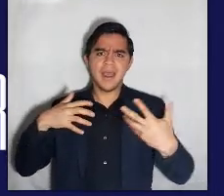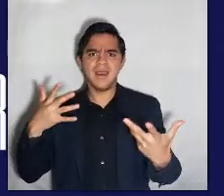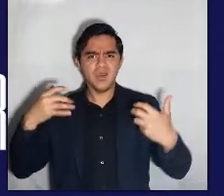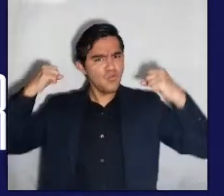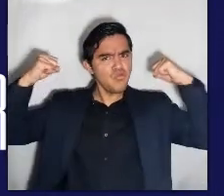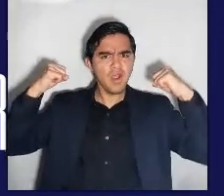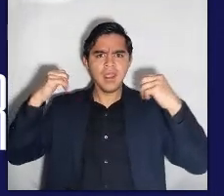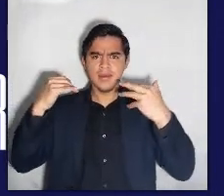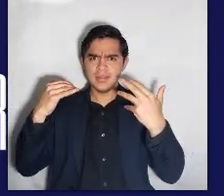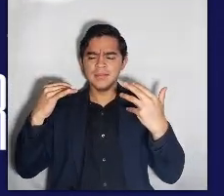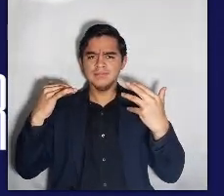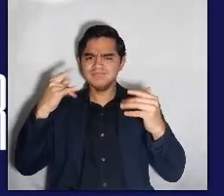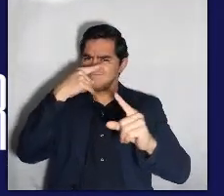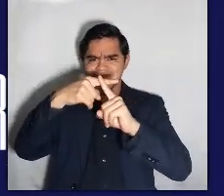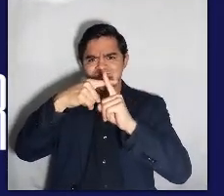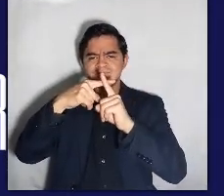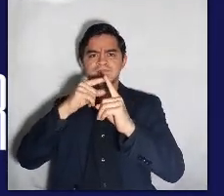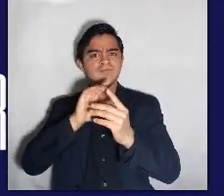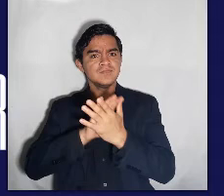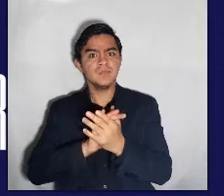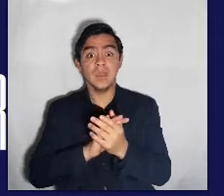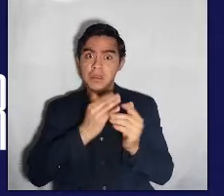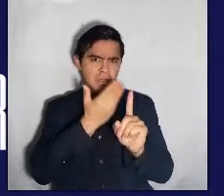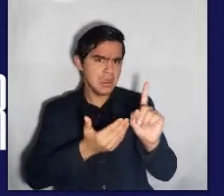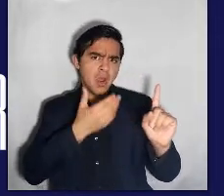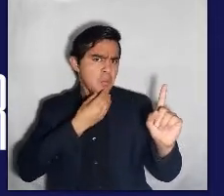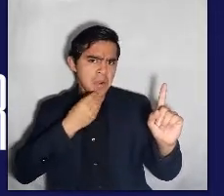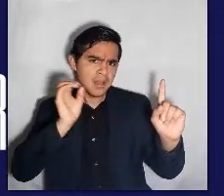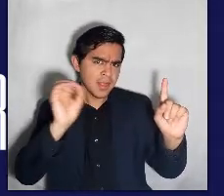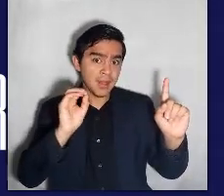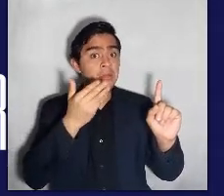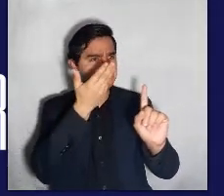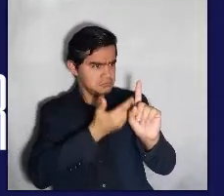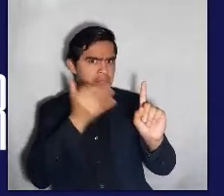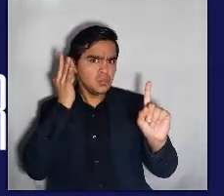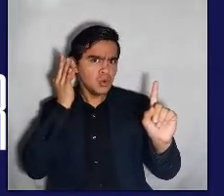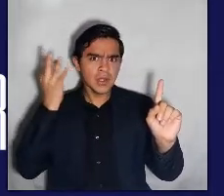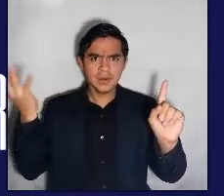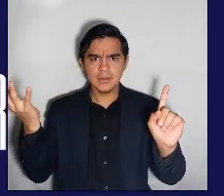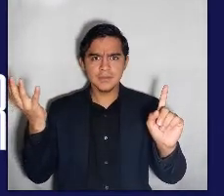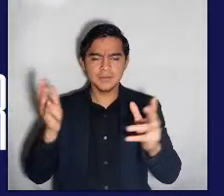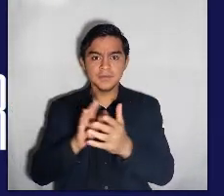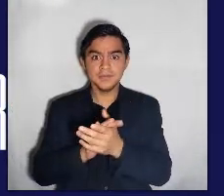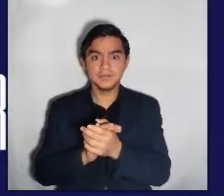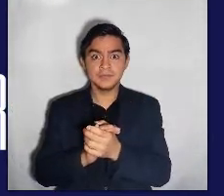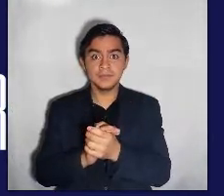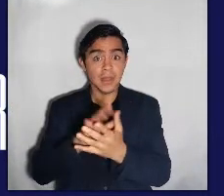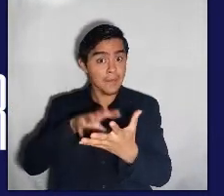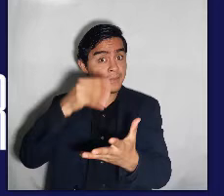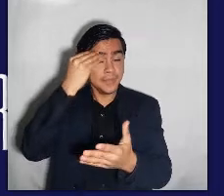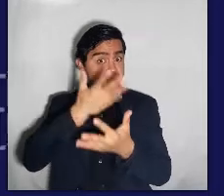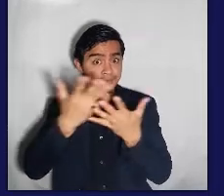corría, jugaba con sus animales, era fuerte y era valiente y no era un príncipe,